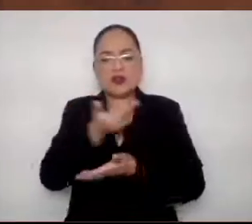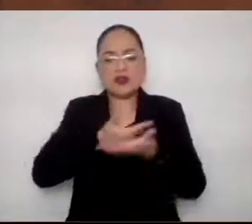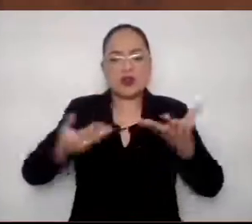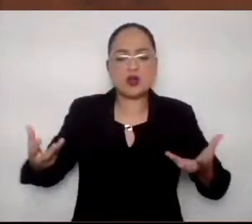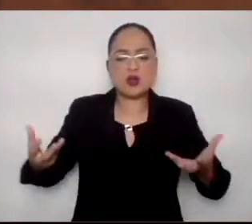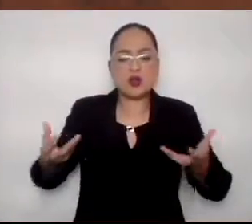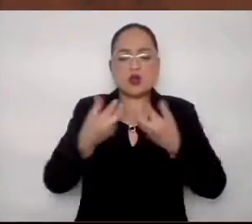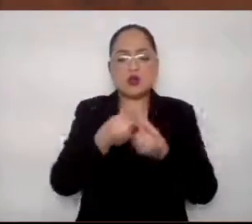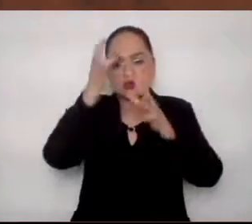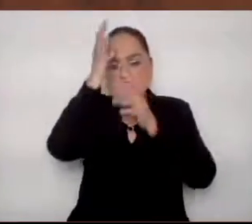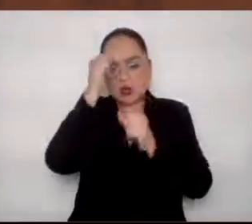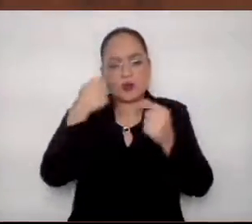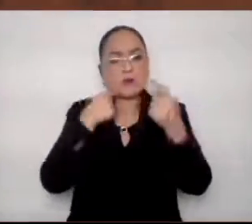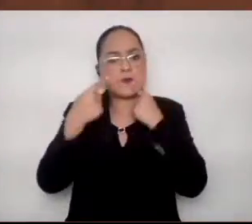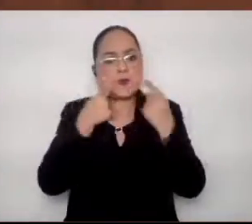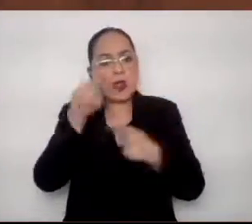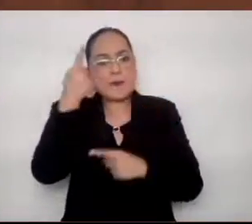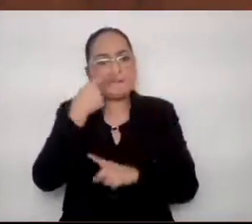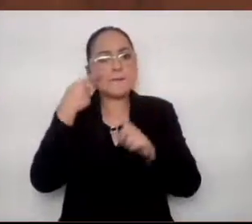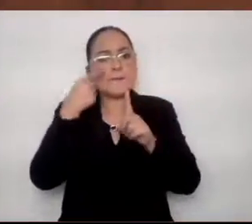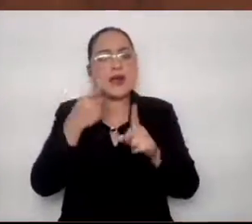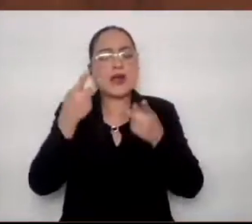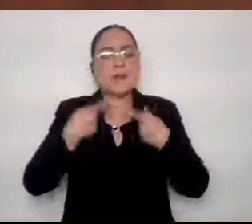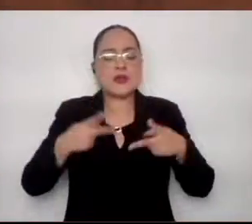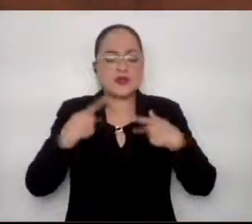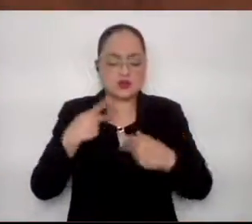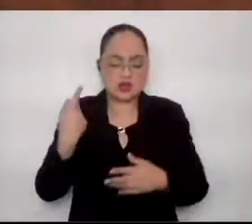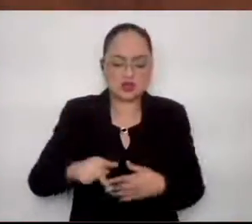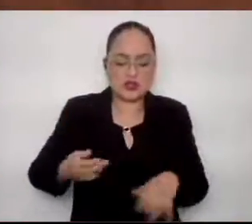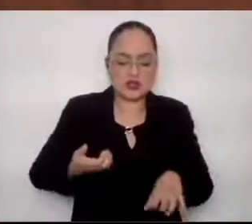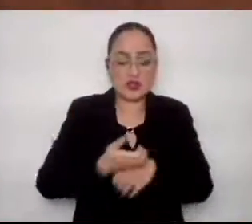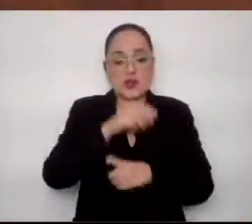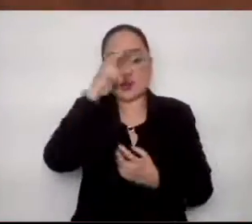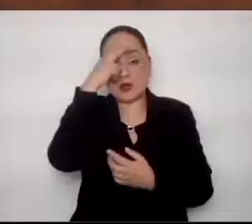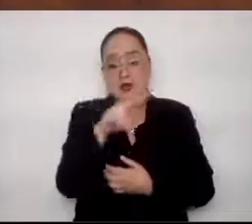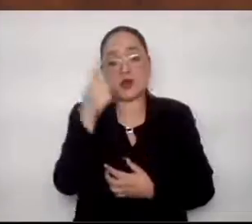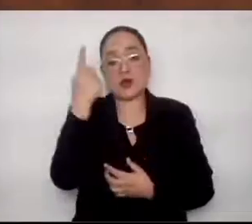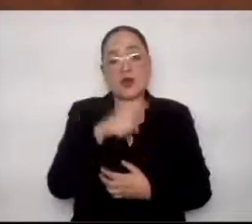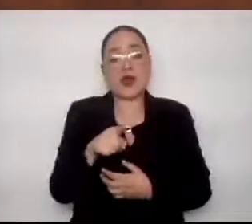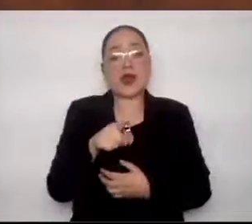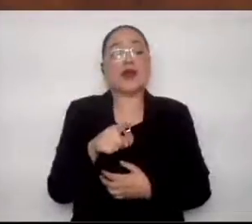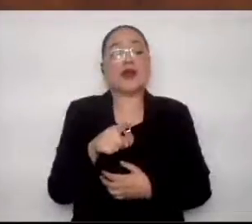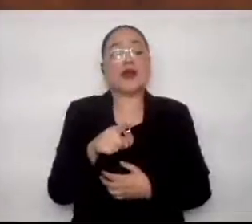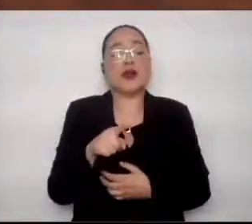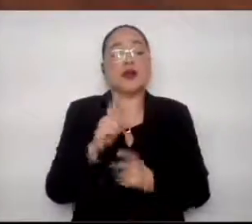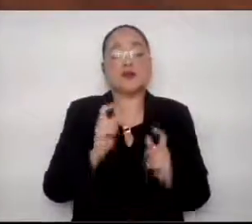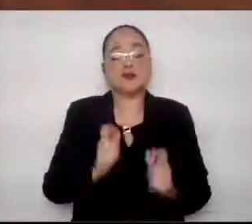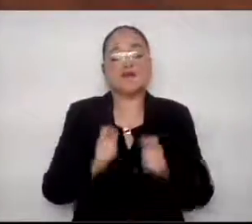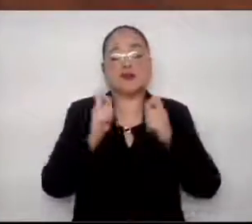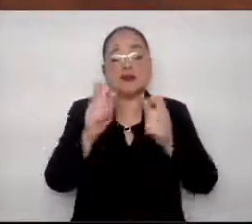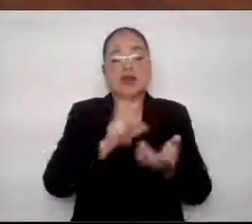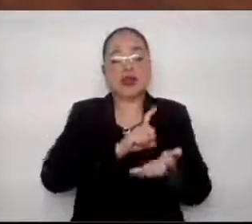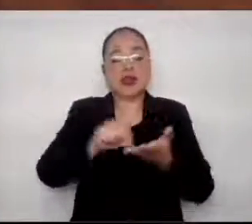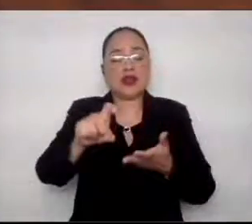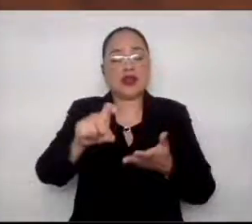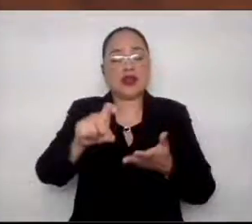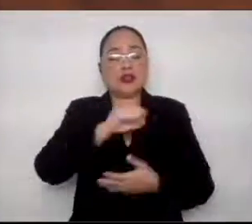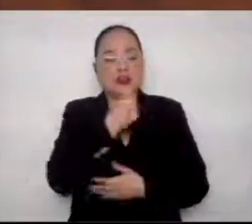que nos permitan llevar a la población del Estado de México a garantizar su derecho a la salud. Gracias.